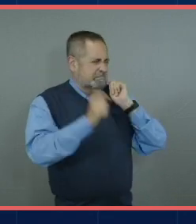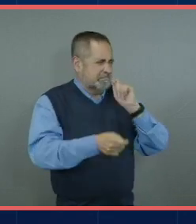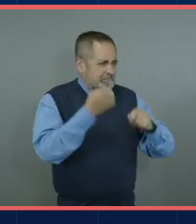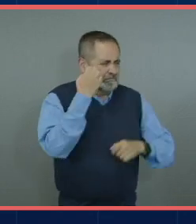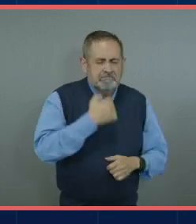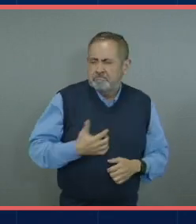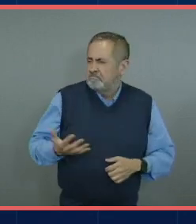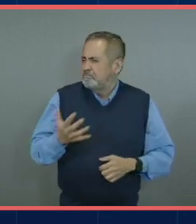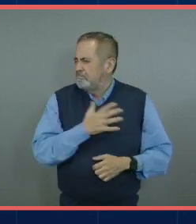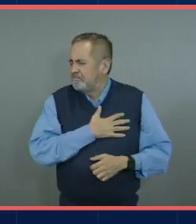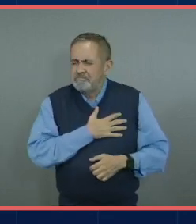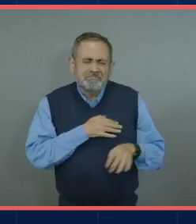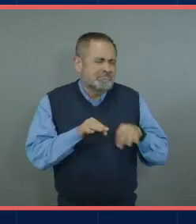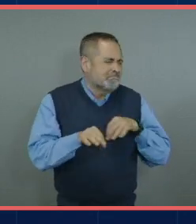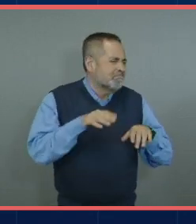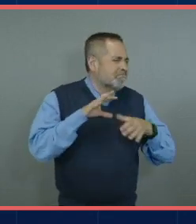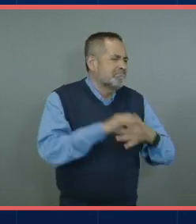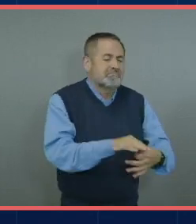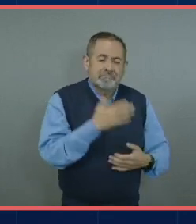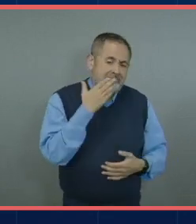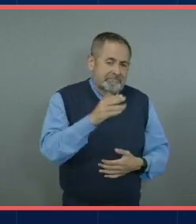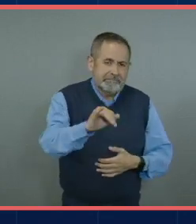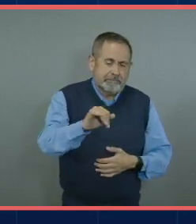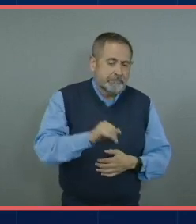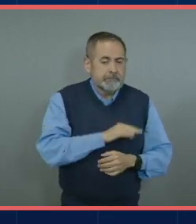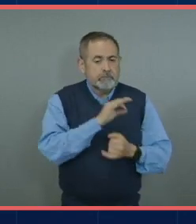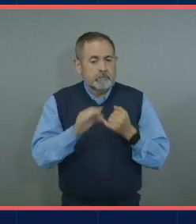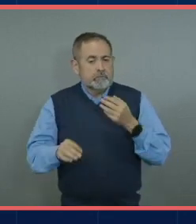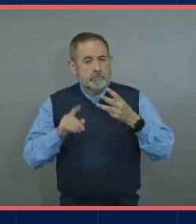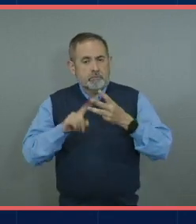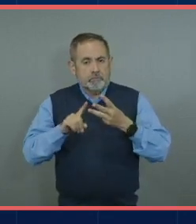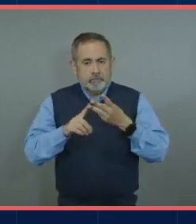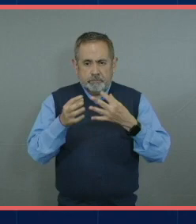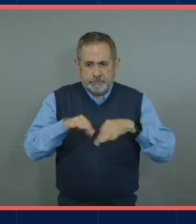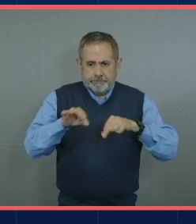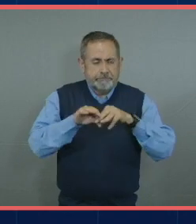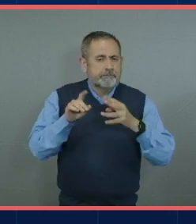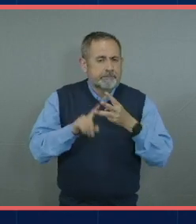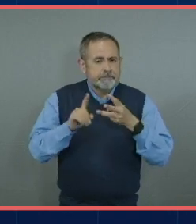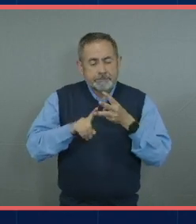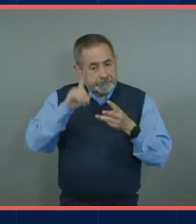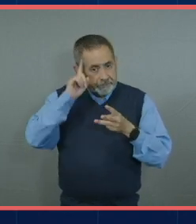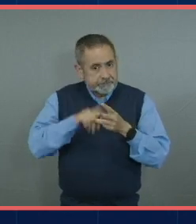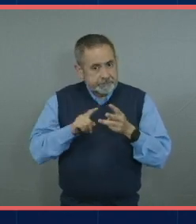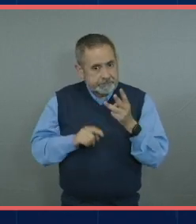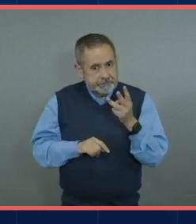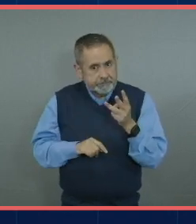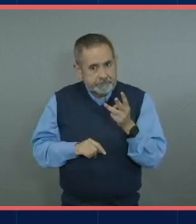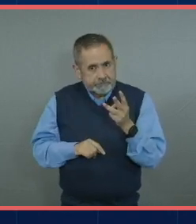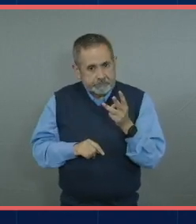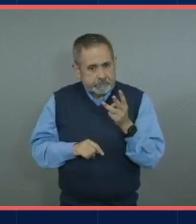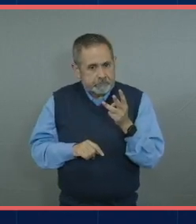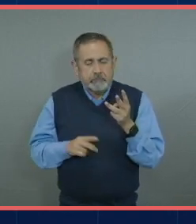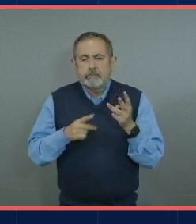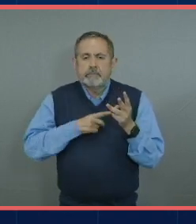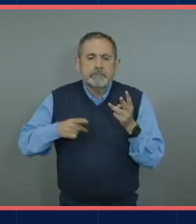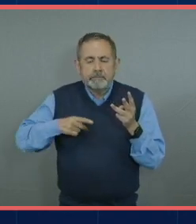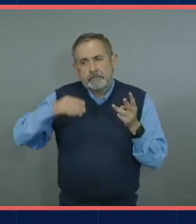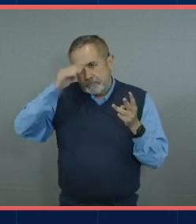ahí es cuando lo vas a amar. Y por último, y creo que es de las más importantes, es que hay que buscar